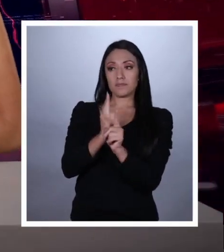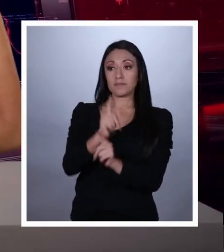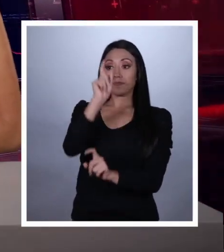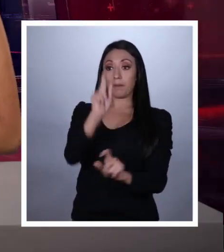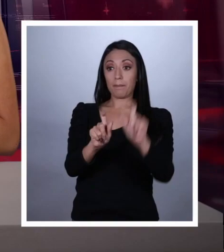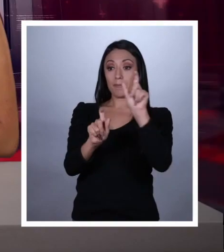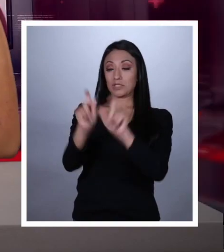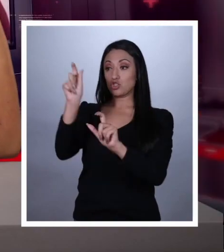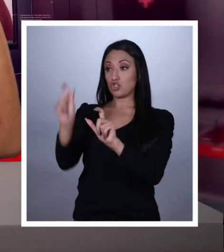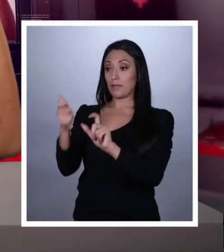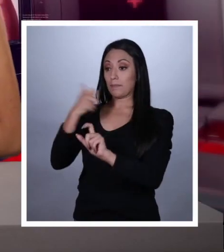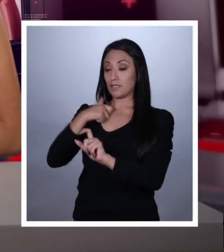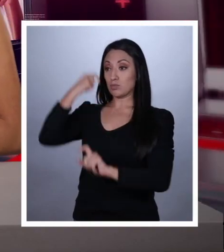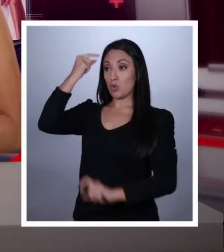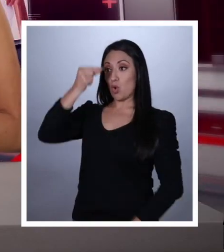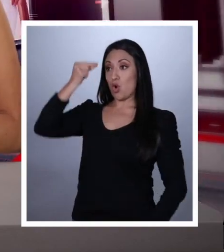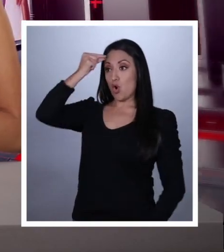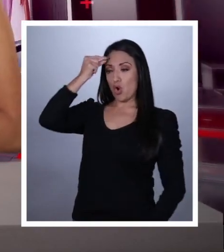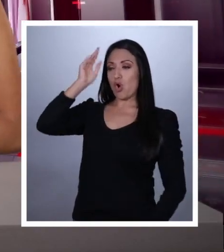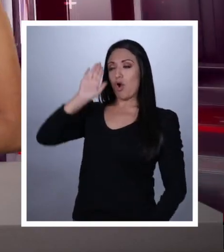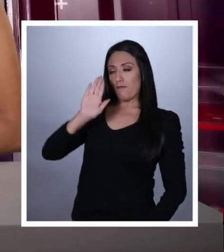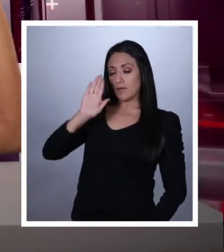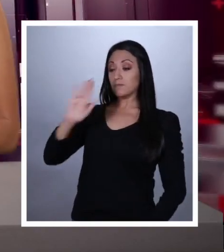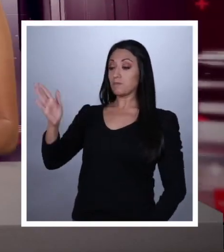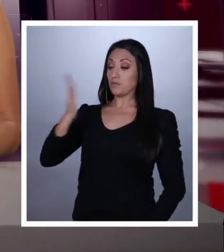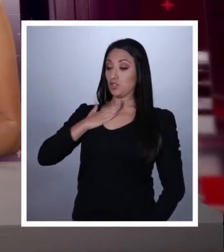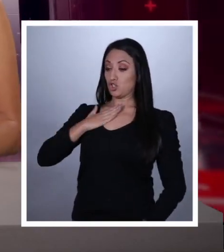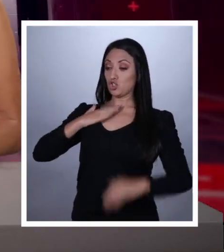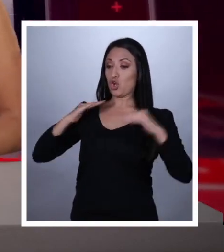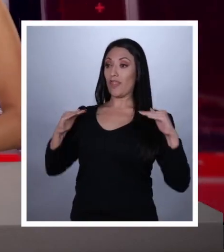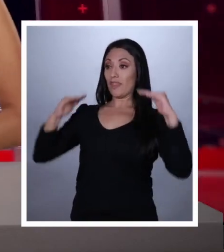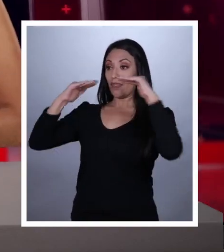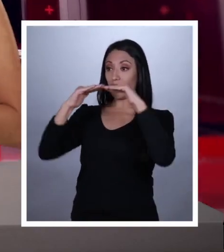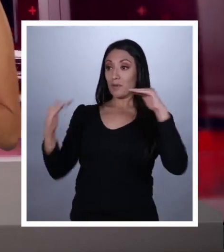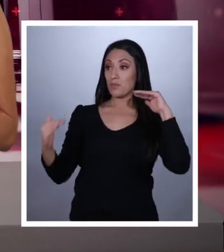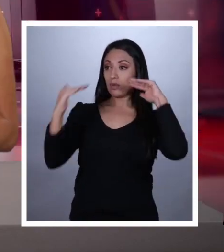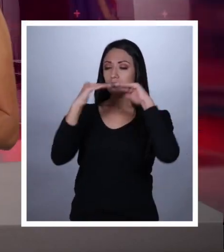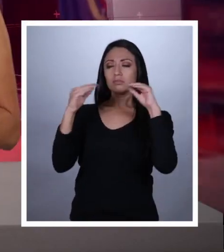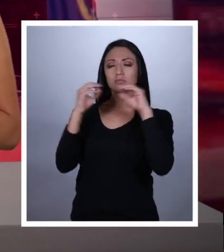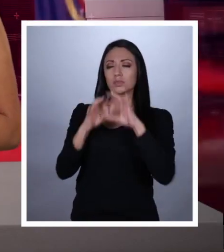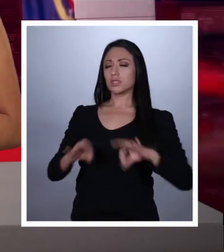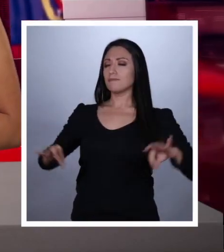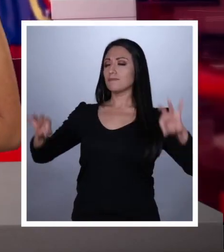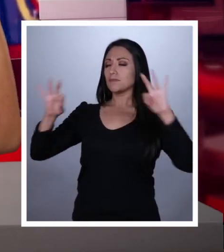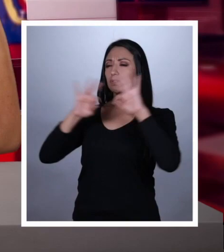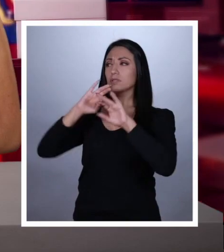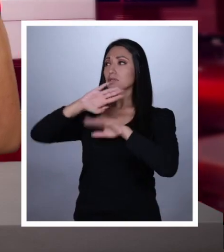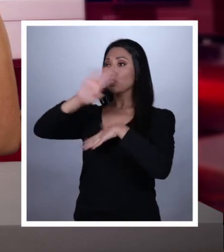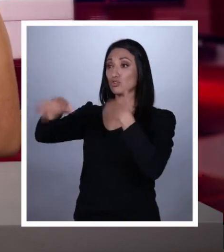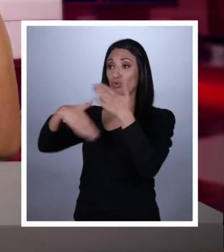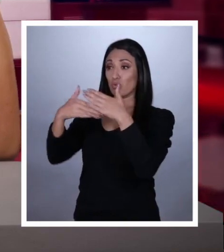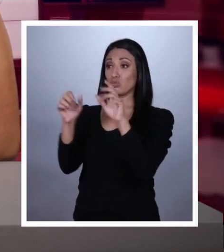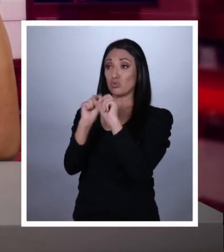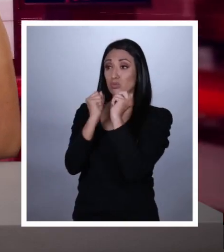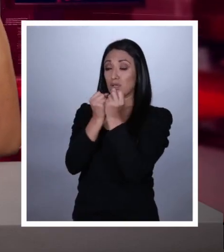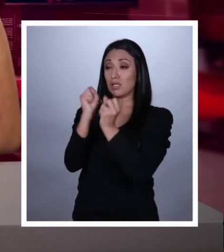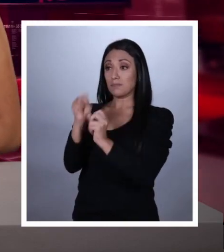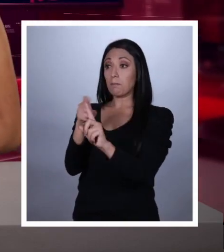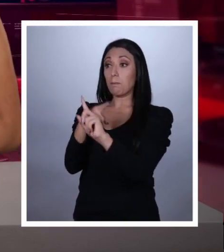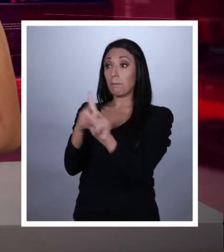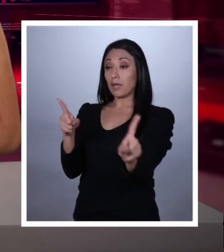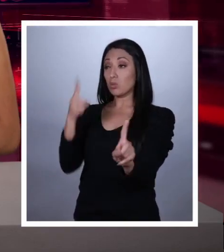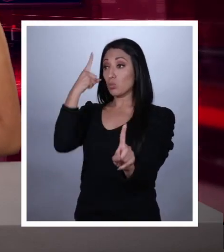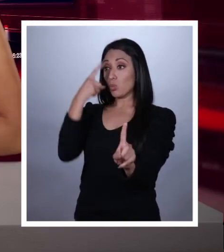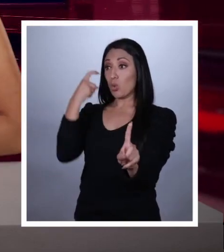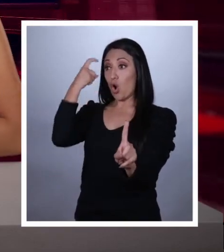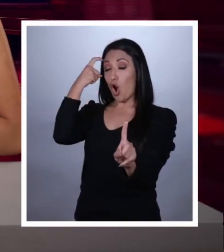de los ciudadanos y del mismo Estado. Por supuesto que yo, la democracia, soy esencial para cualquier sociedad. Pero, si los